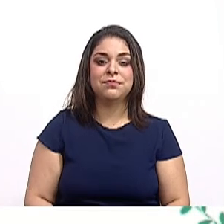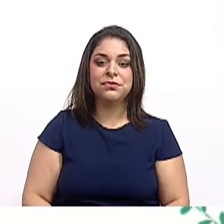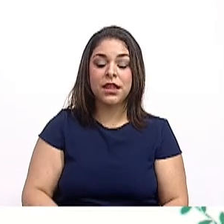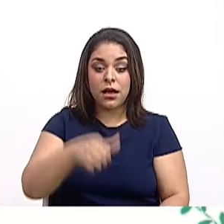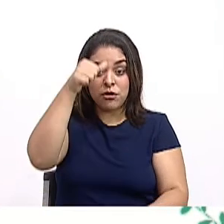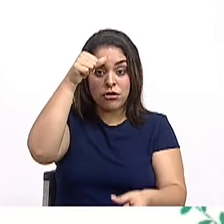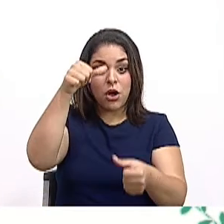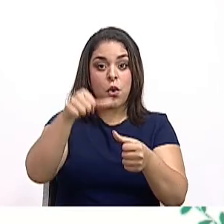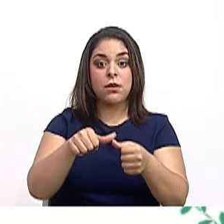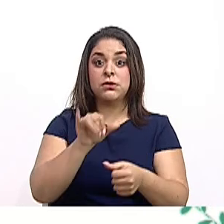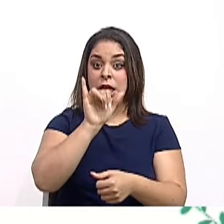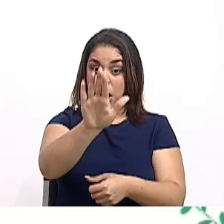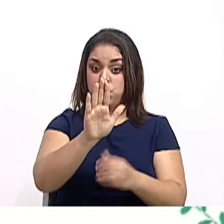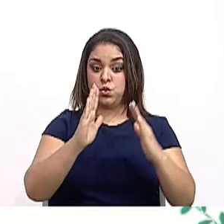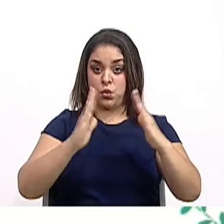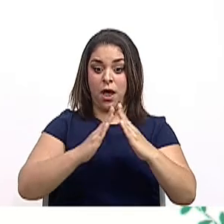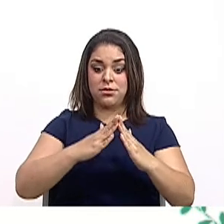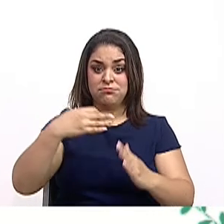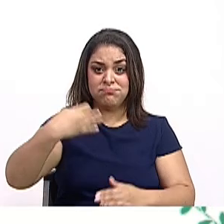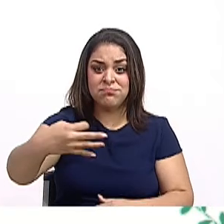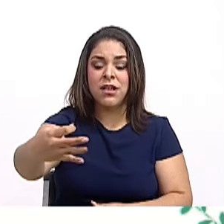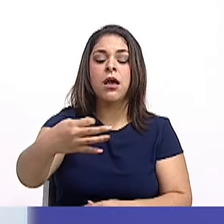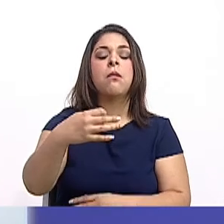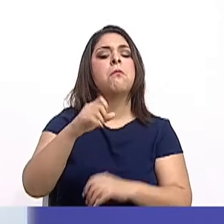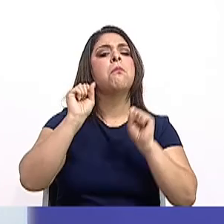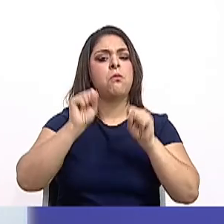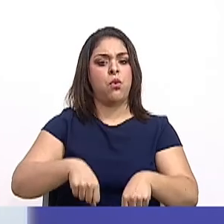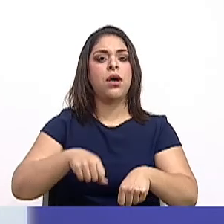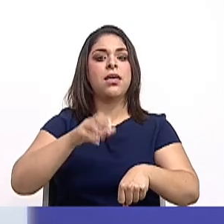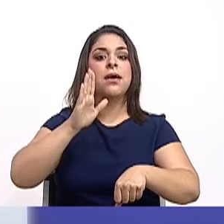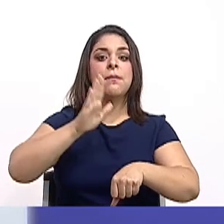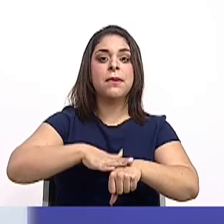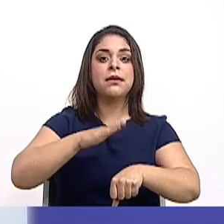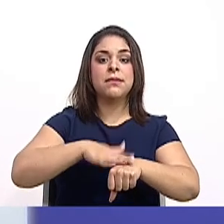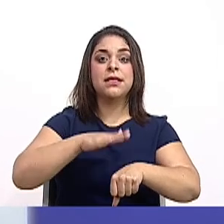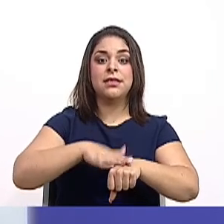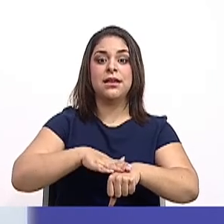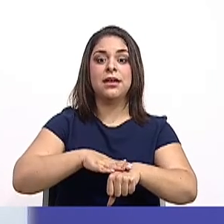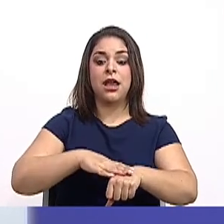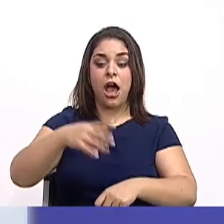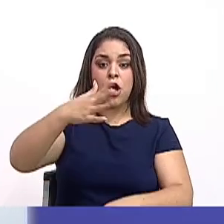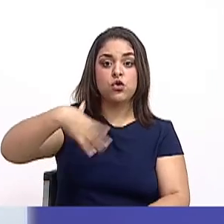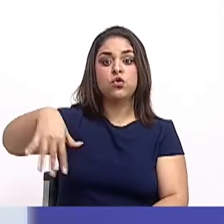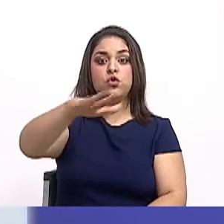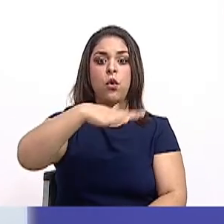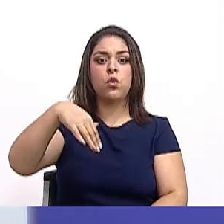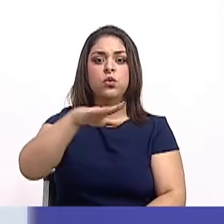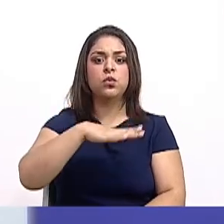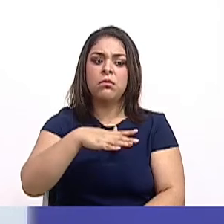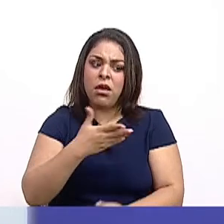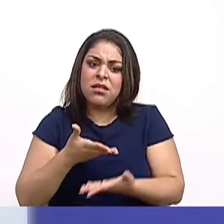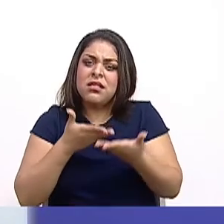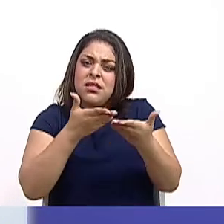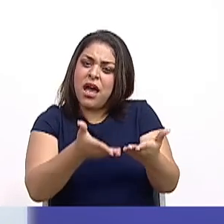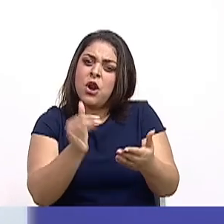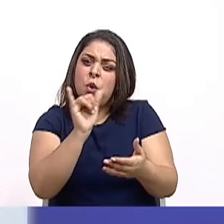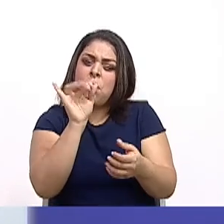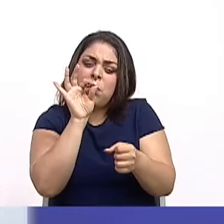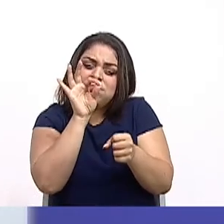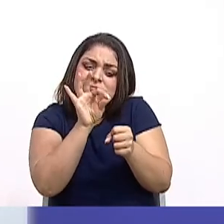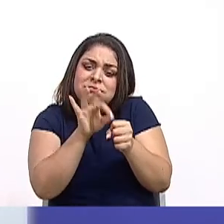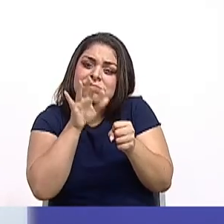que esa cotidianidad nos permite a nosotros poder dar un aporte a un granito de arena